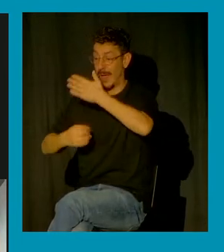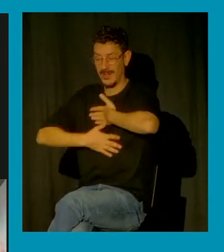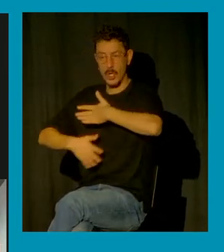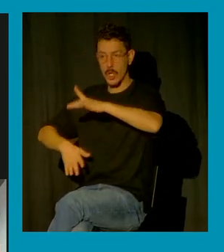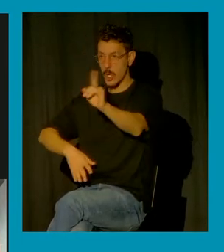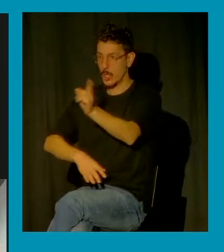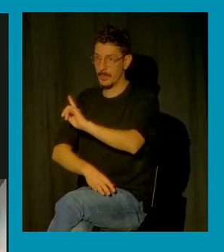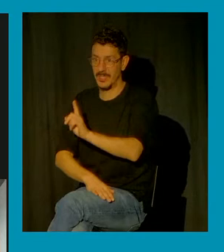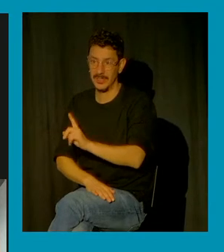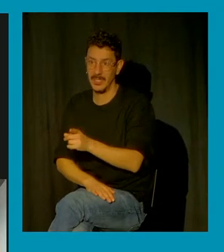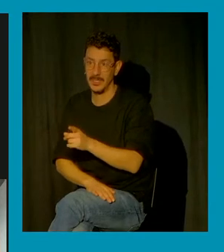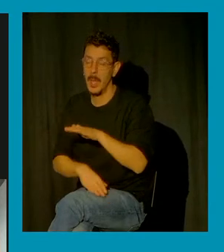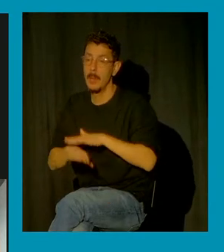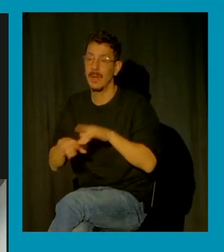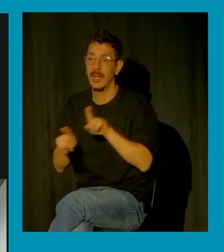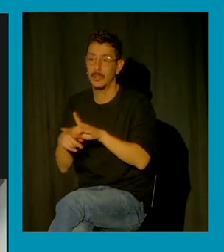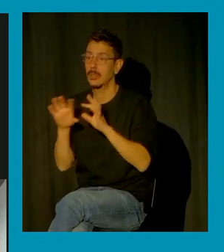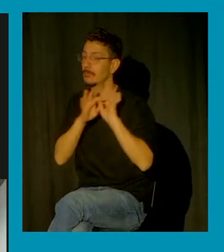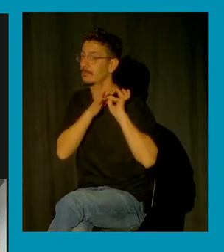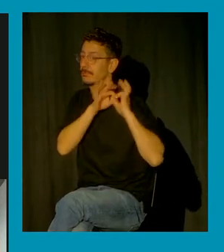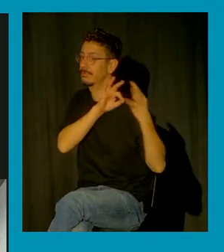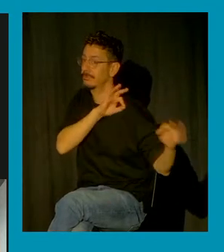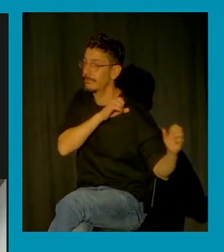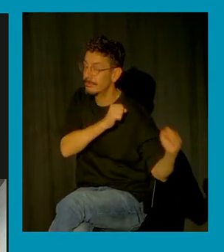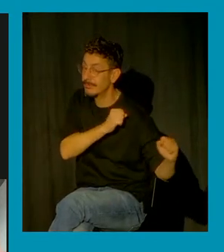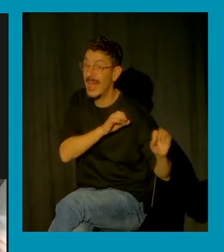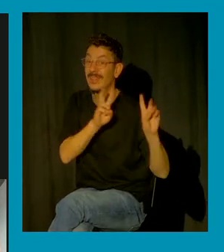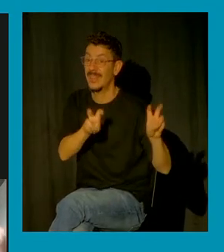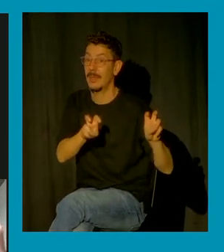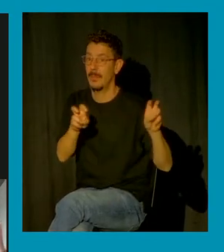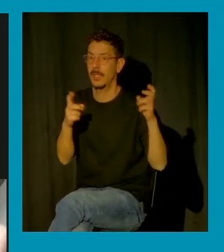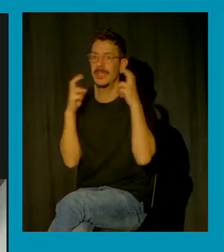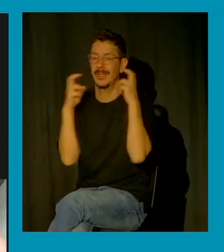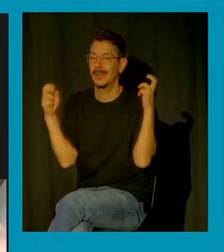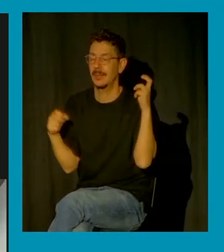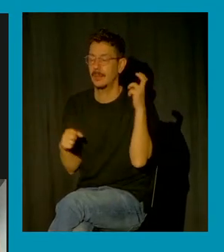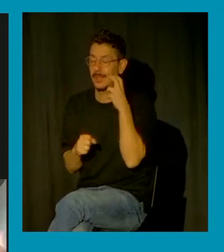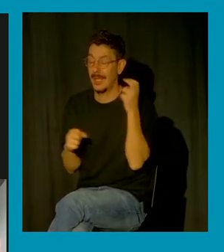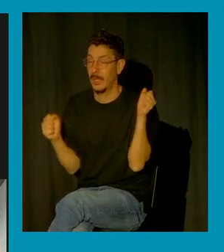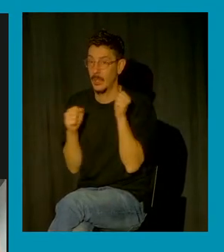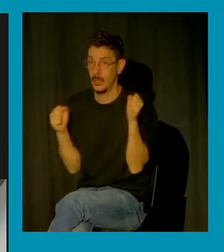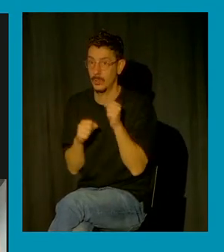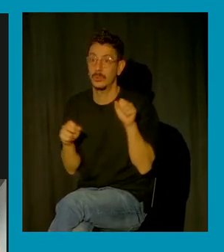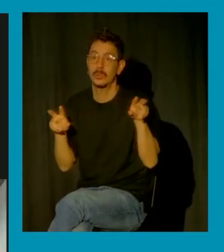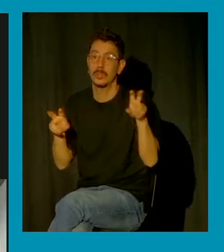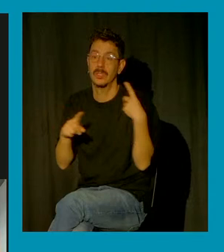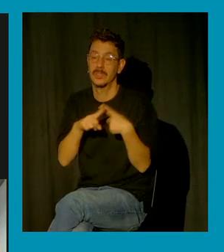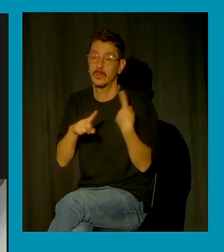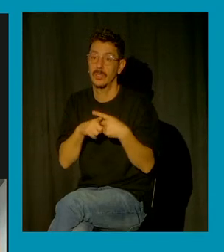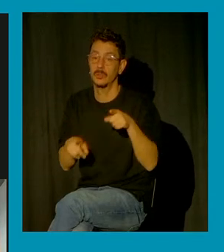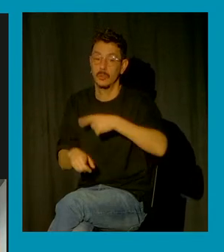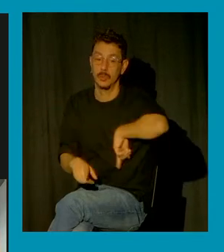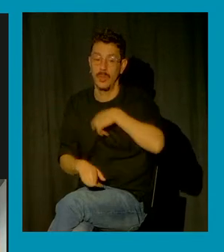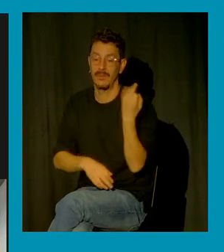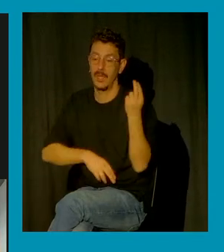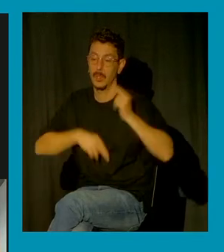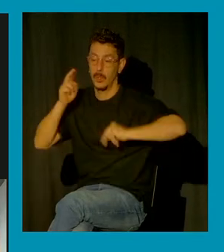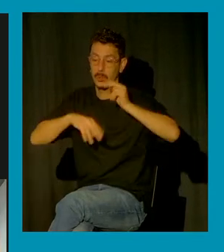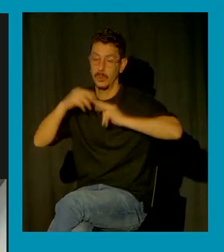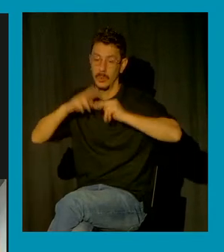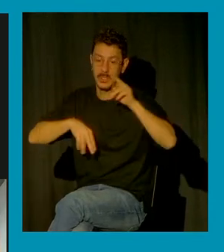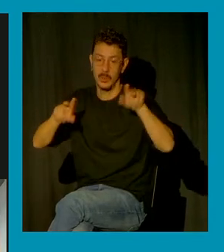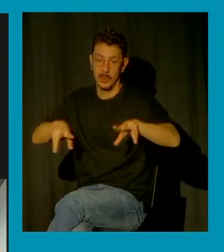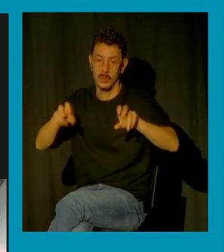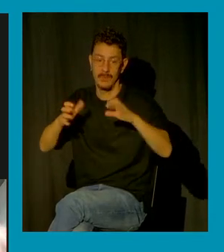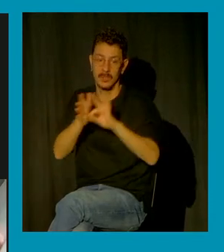estemos sujetadas dentro de la disciplina del terror sexual y por lo tanto tenemos que hacer un nuevo sistema y entrar en lo simbólico